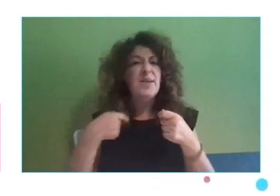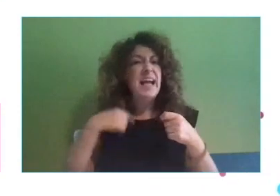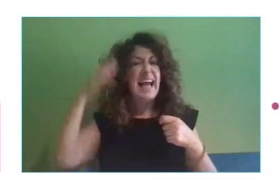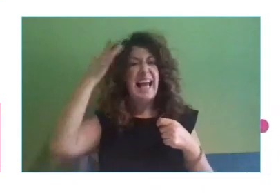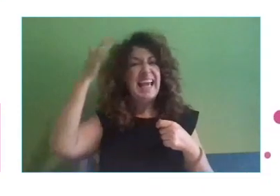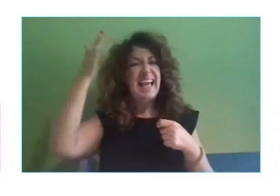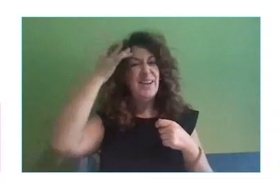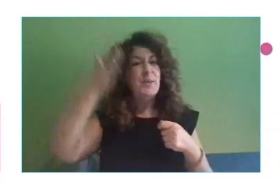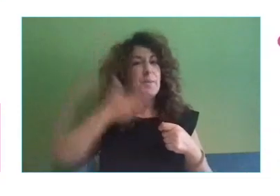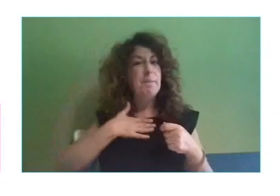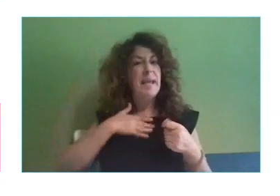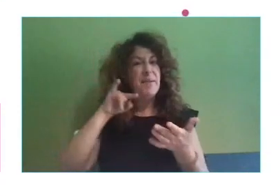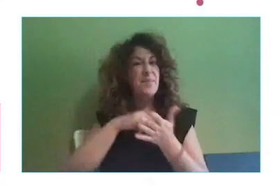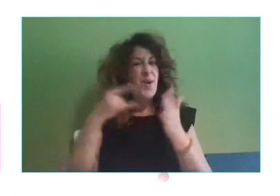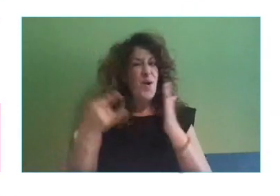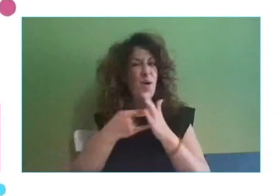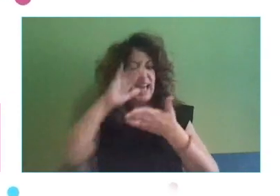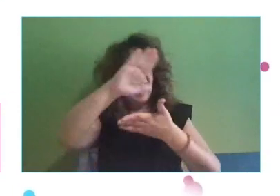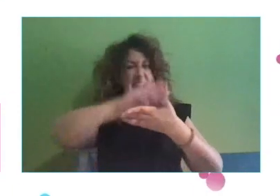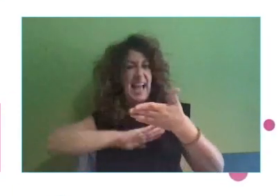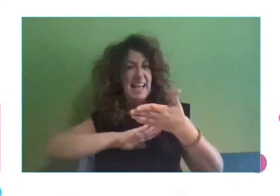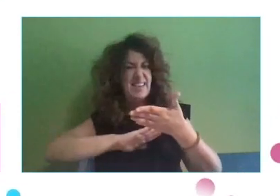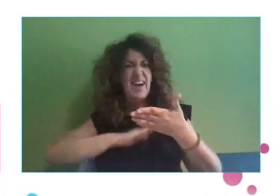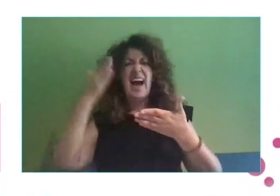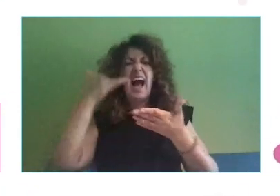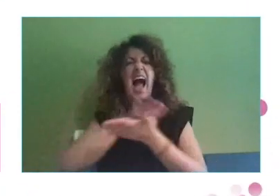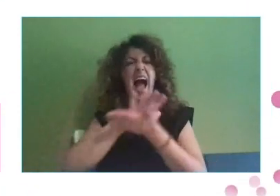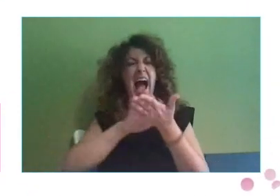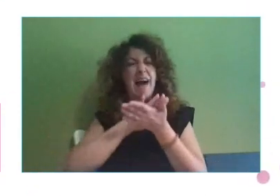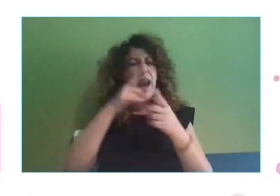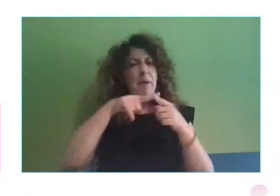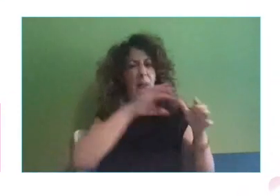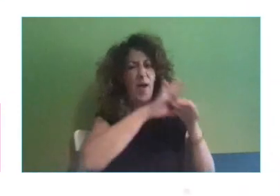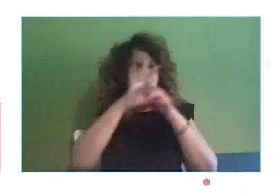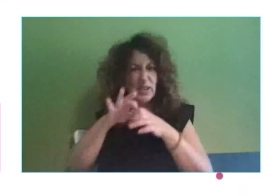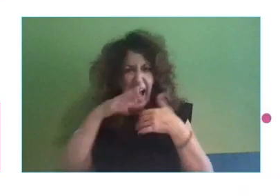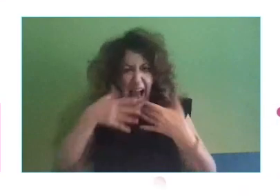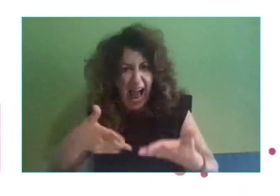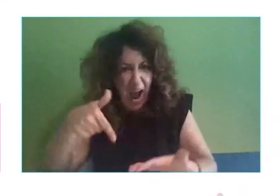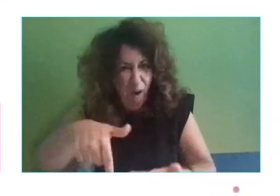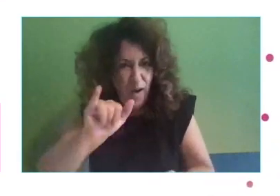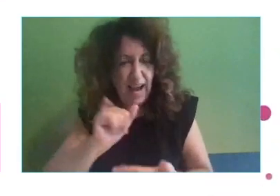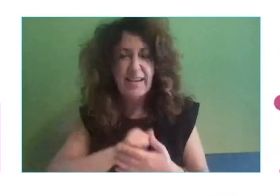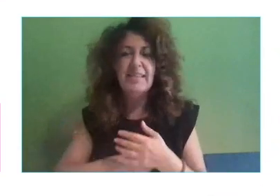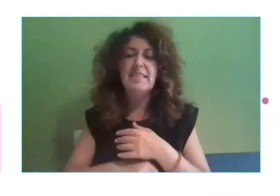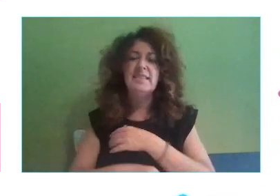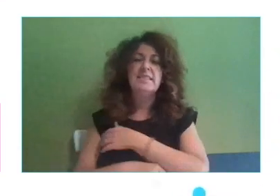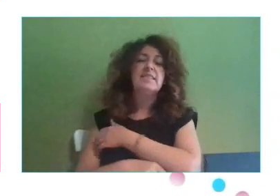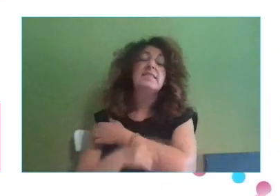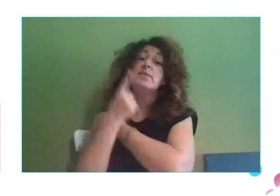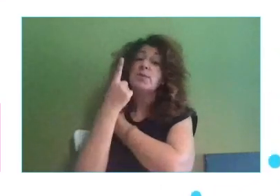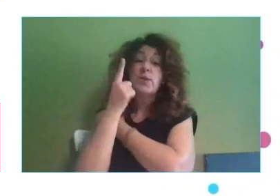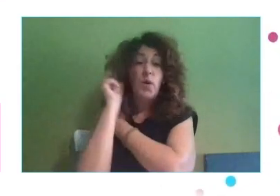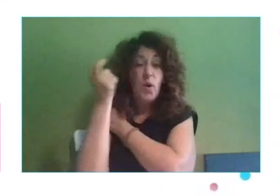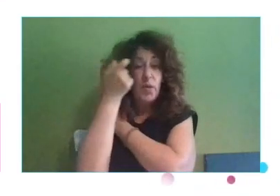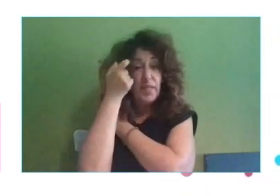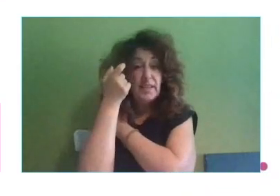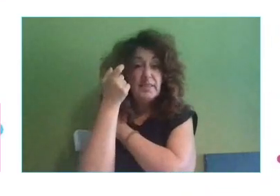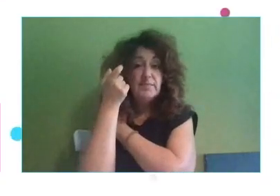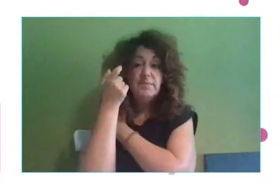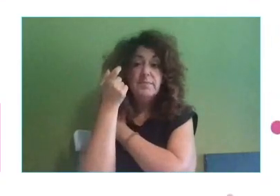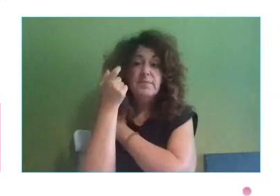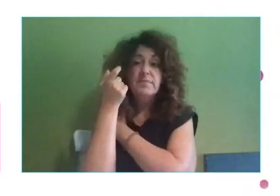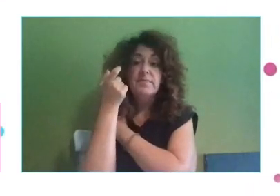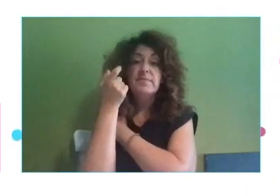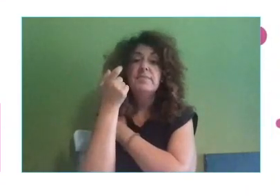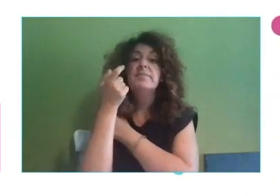proyecto fin de carrera que hablaba en ese momento de algunas cosas como esta, ¿no? Otro concepto y ya prácticamente acabo. Just-in-time teaching o just-in-time training.